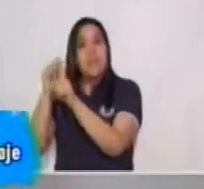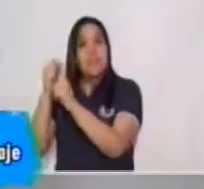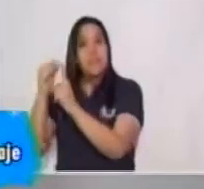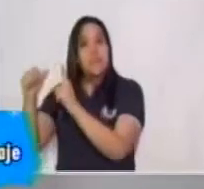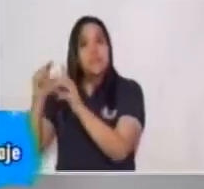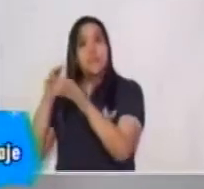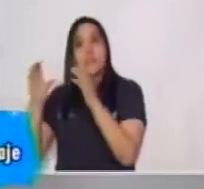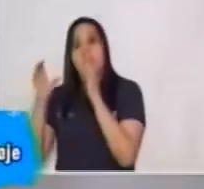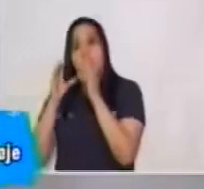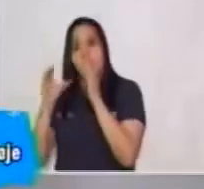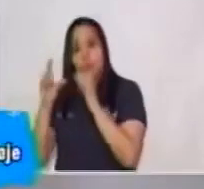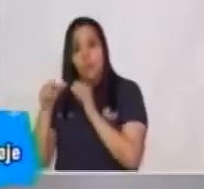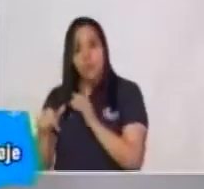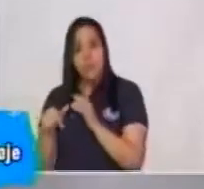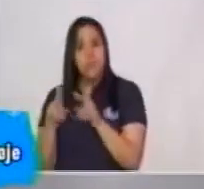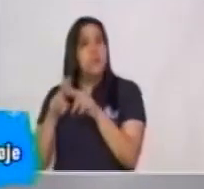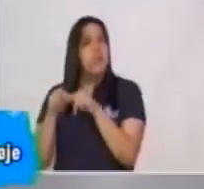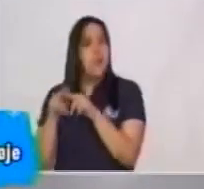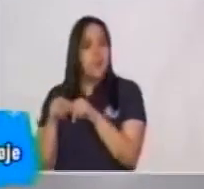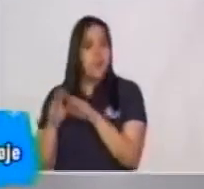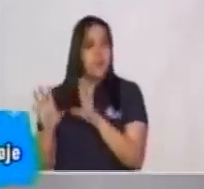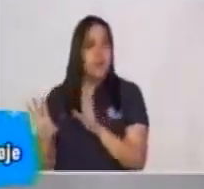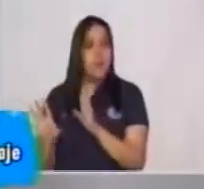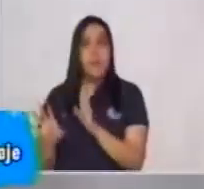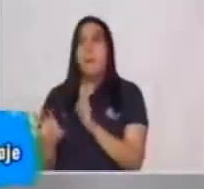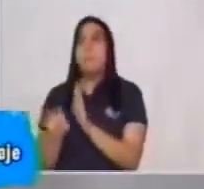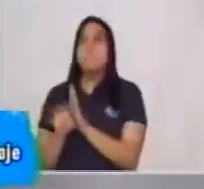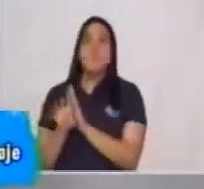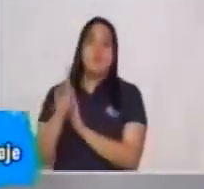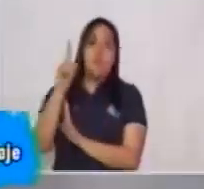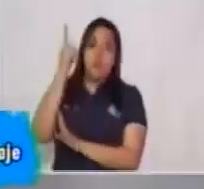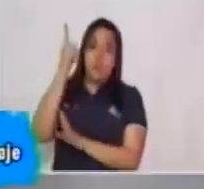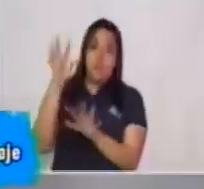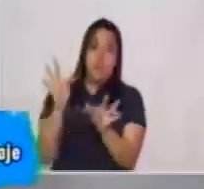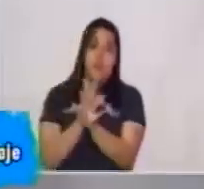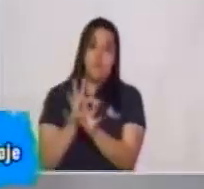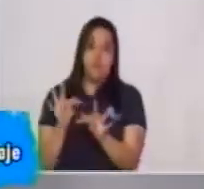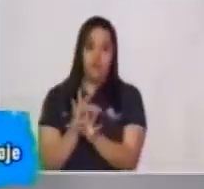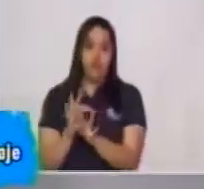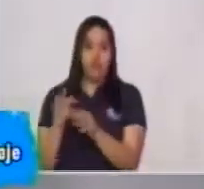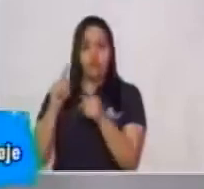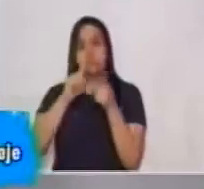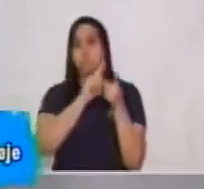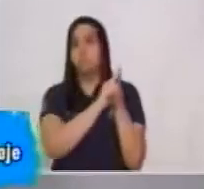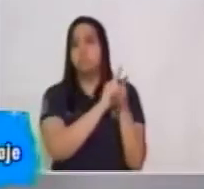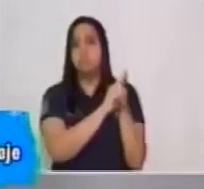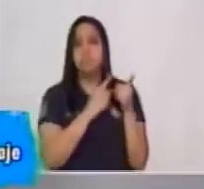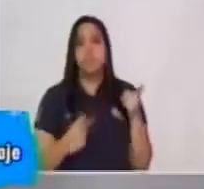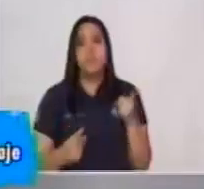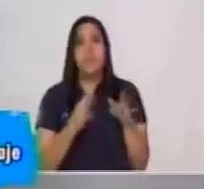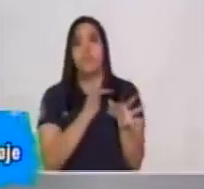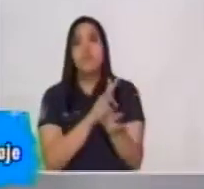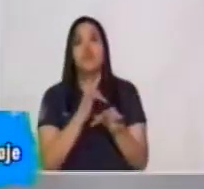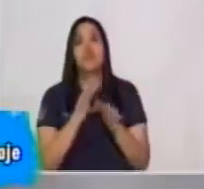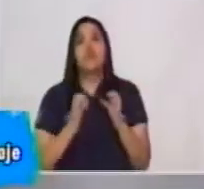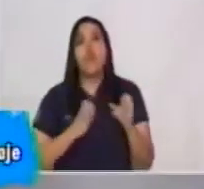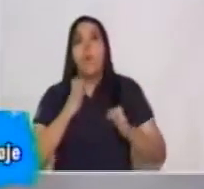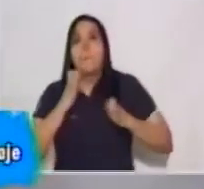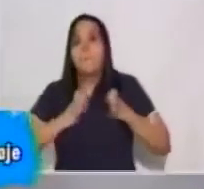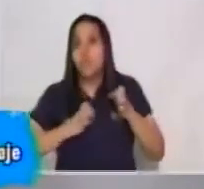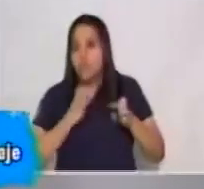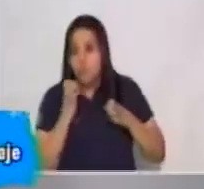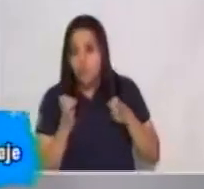que acabamos de ver. Tenemos la primera función, que es la función emotiva.